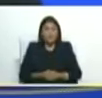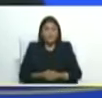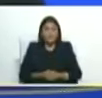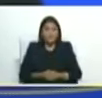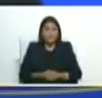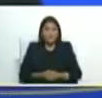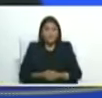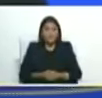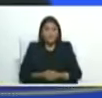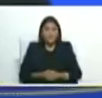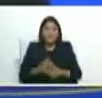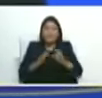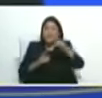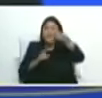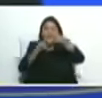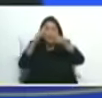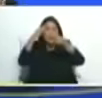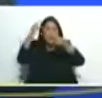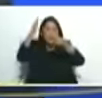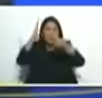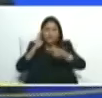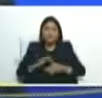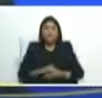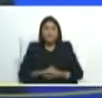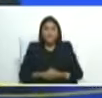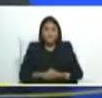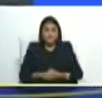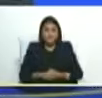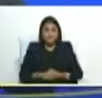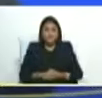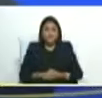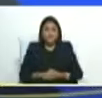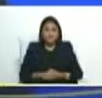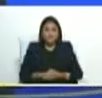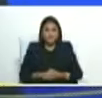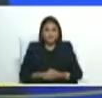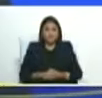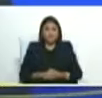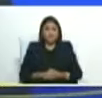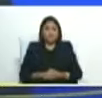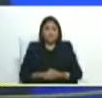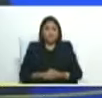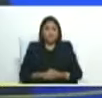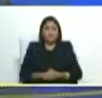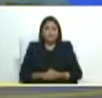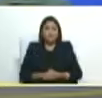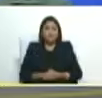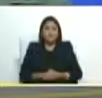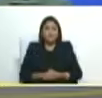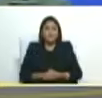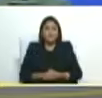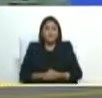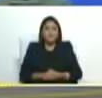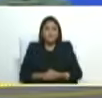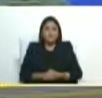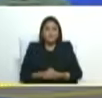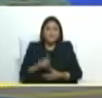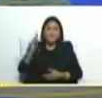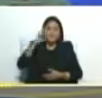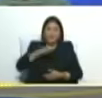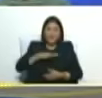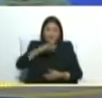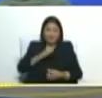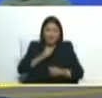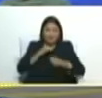siempre Dios por delante siempre y la fuerza espiritual de nuestra patria que nos acompaña nos